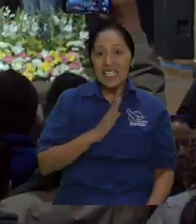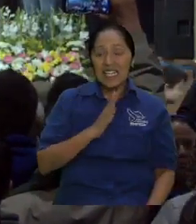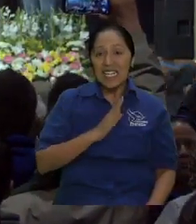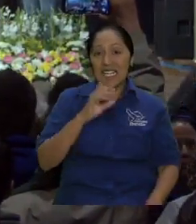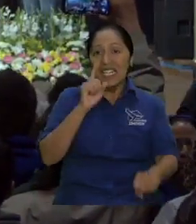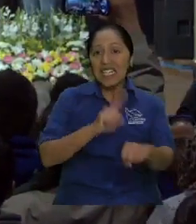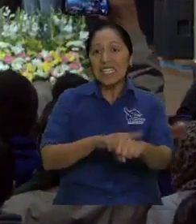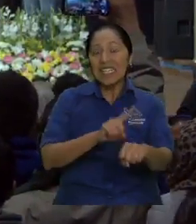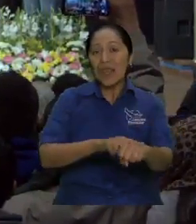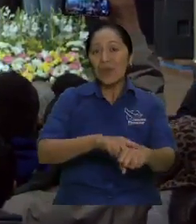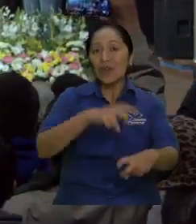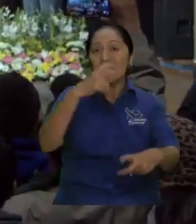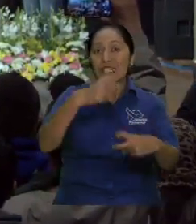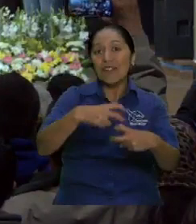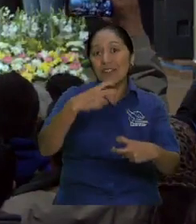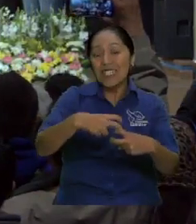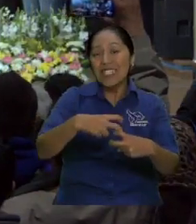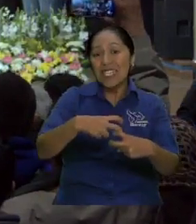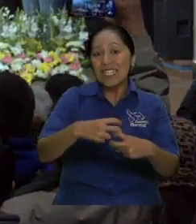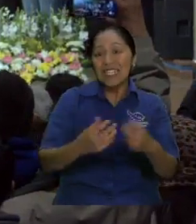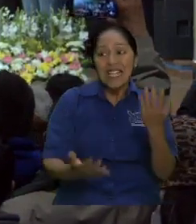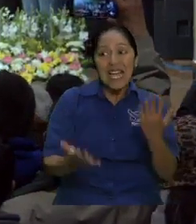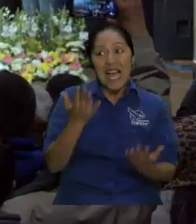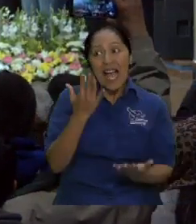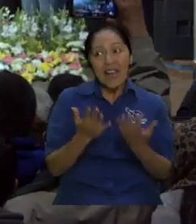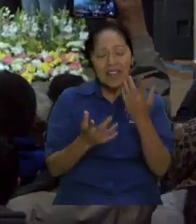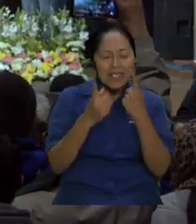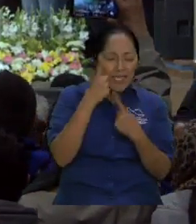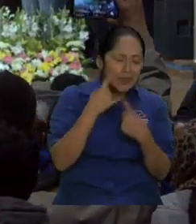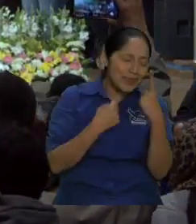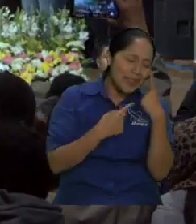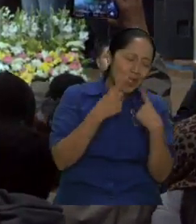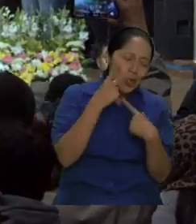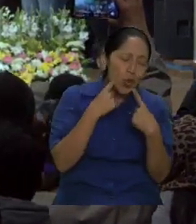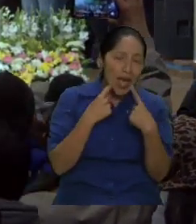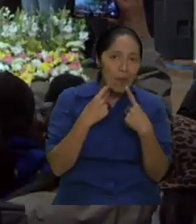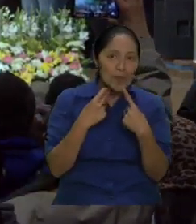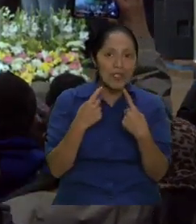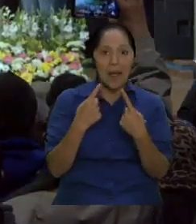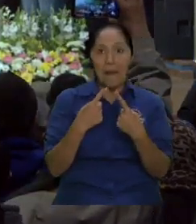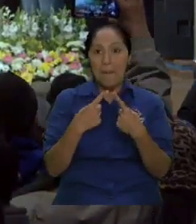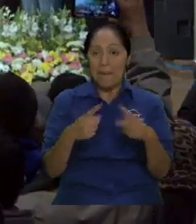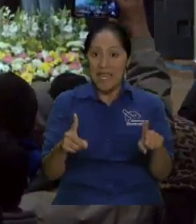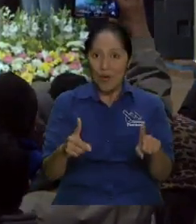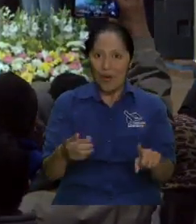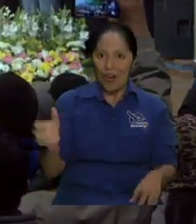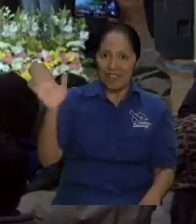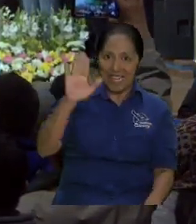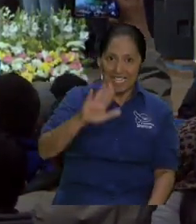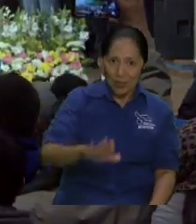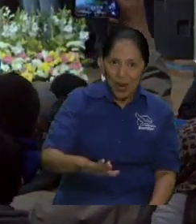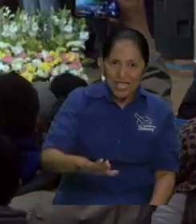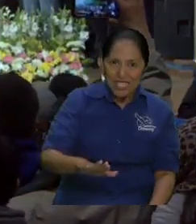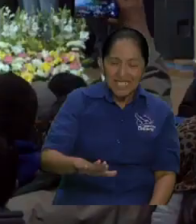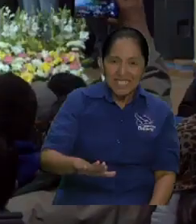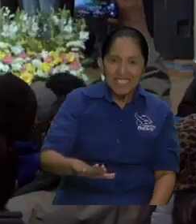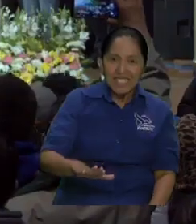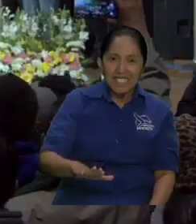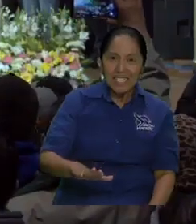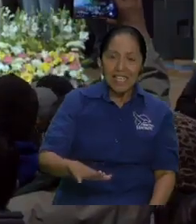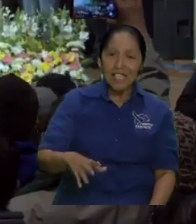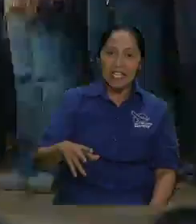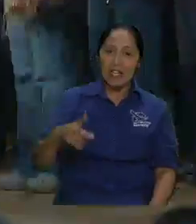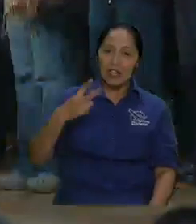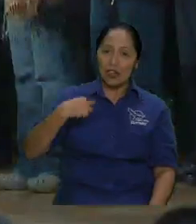pero se recoge con alegría por eso dice la biblia irán andando llorando el que lleva la preciosa semilla